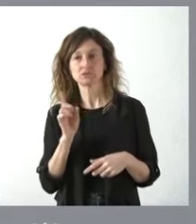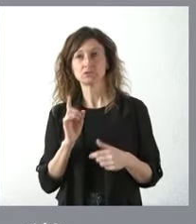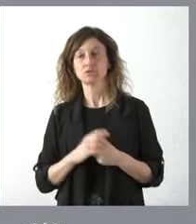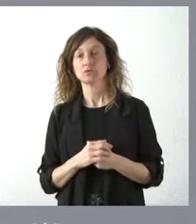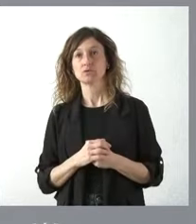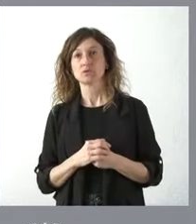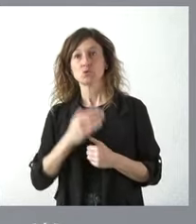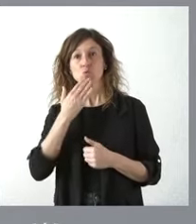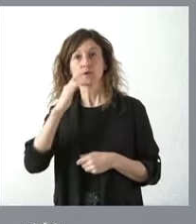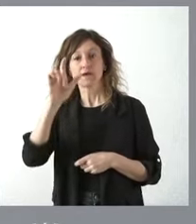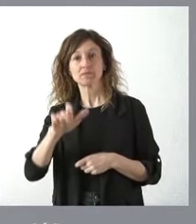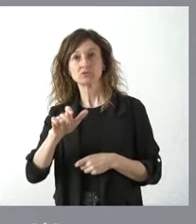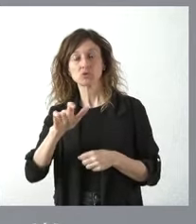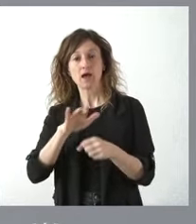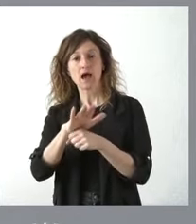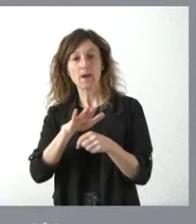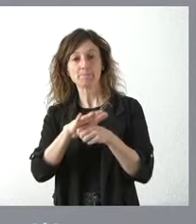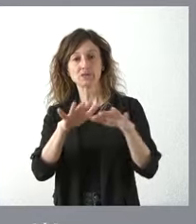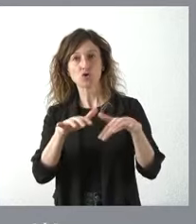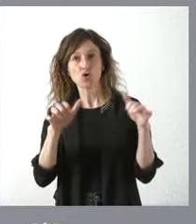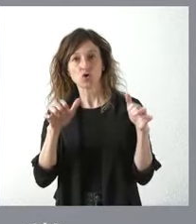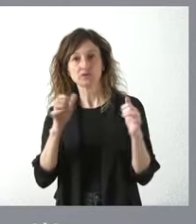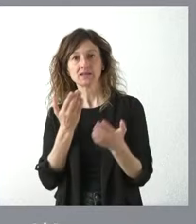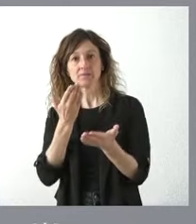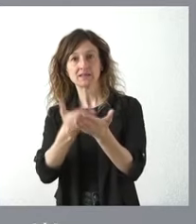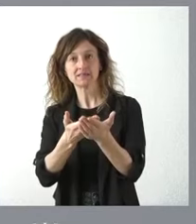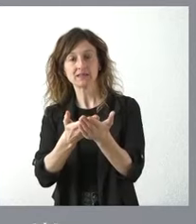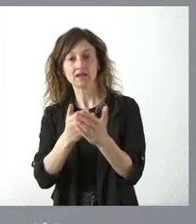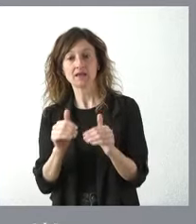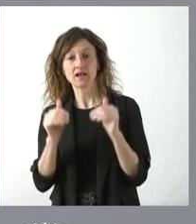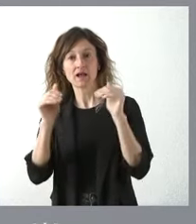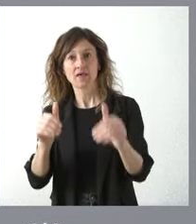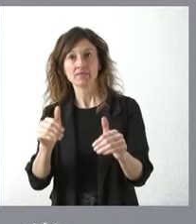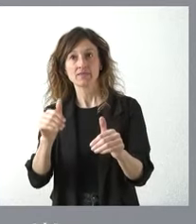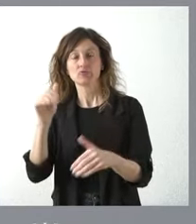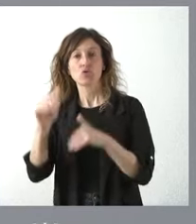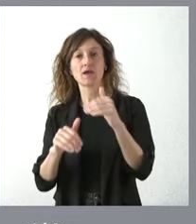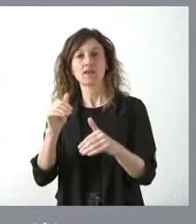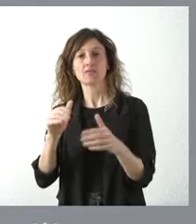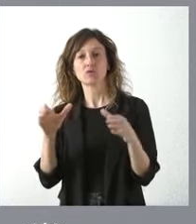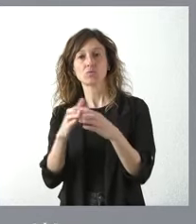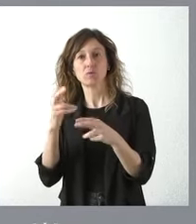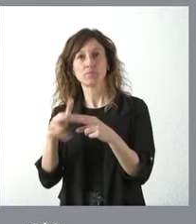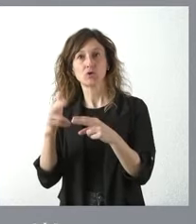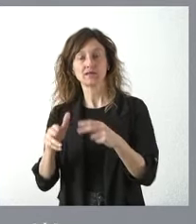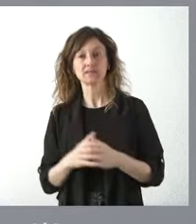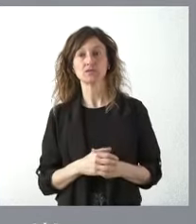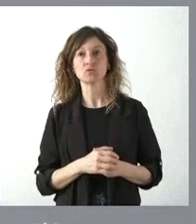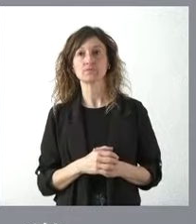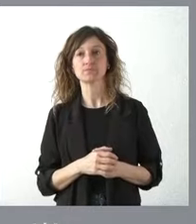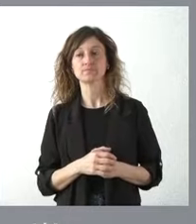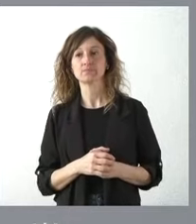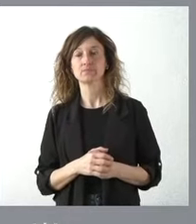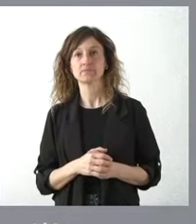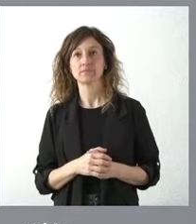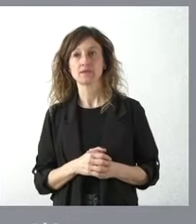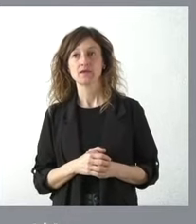que lo plantea en el ámbito de las Cortes y que además creo que es candidato a estas elecciones ya convocadas por su partido político. Sí que puedo si es